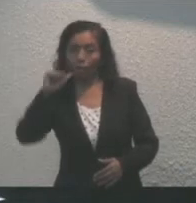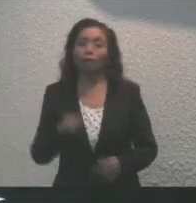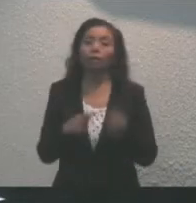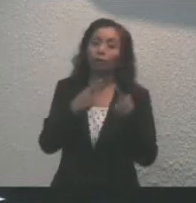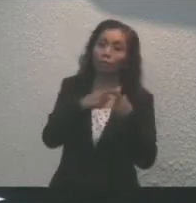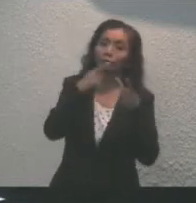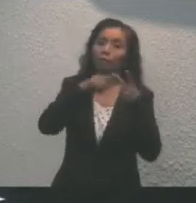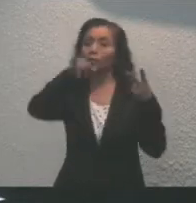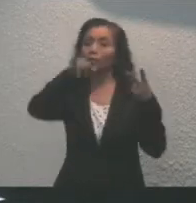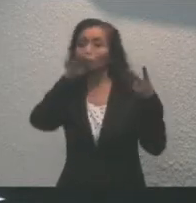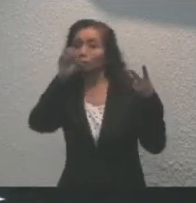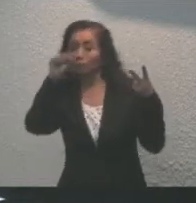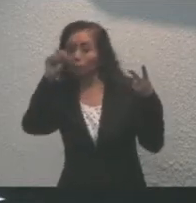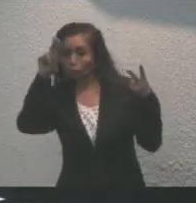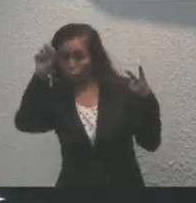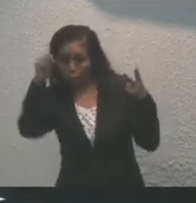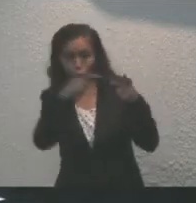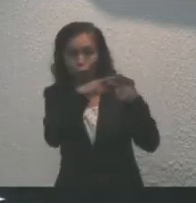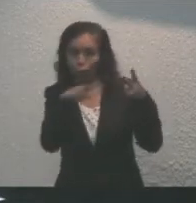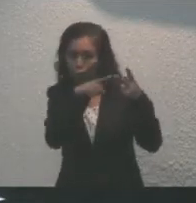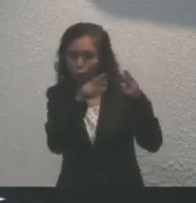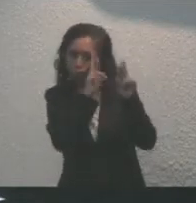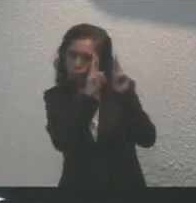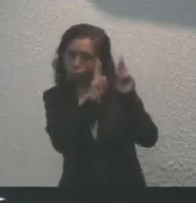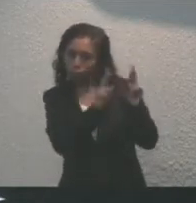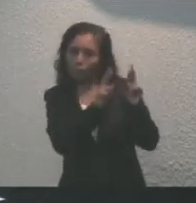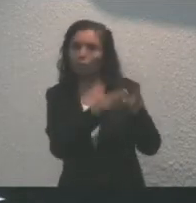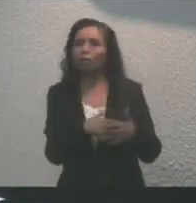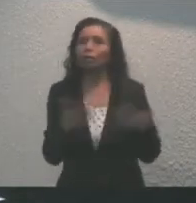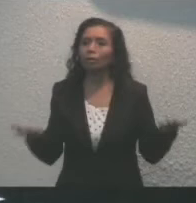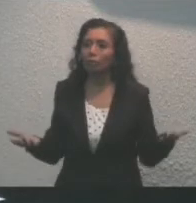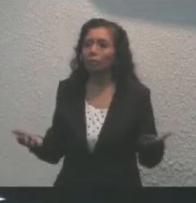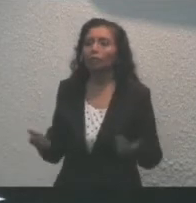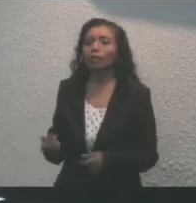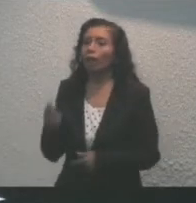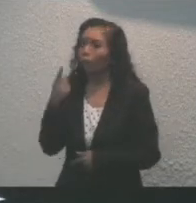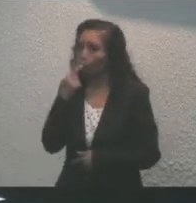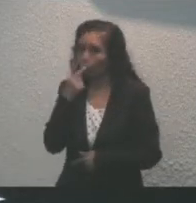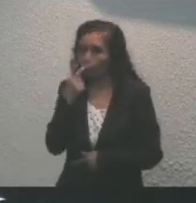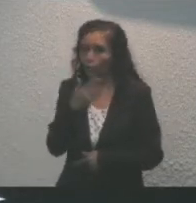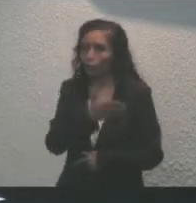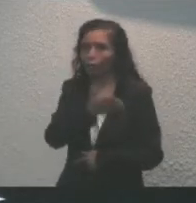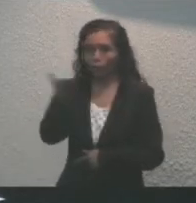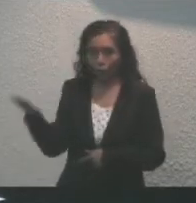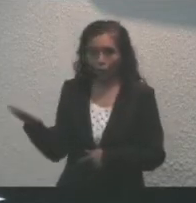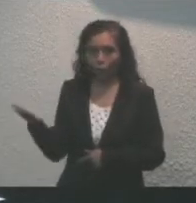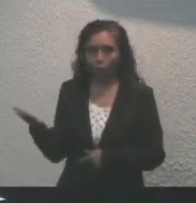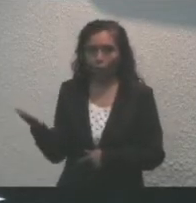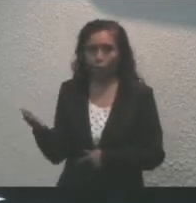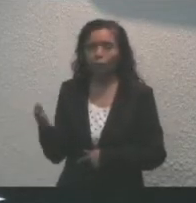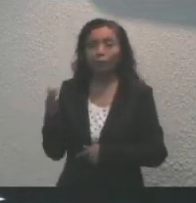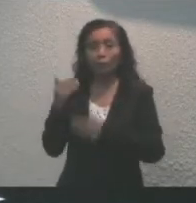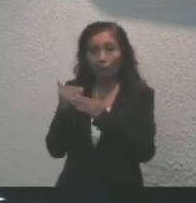reconocimientos. Y asimismo, reconozco a las y los policías que reciben merecidos